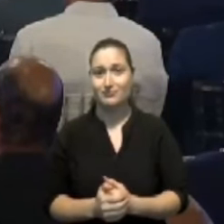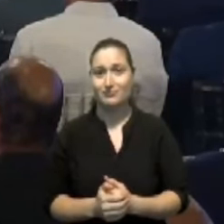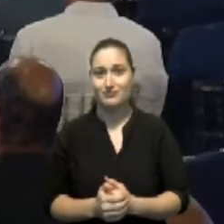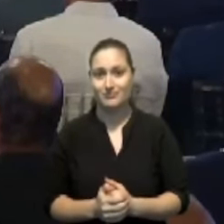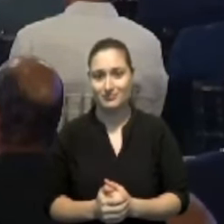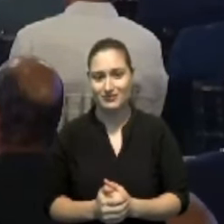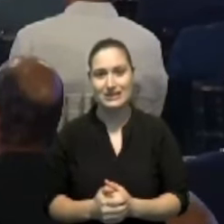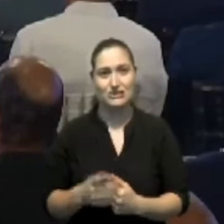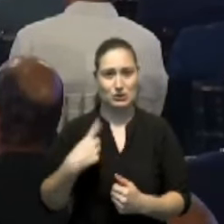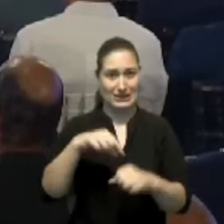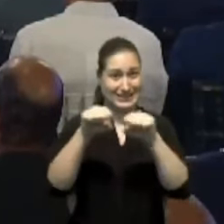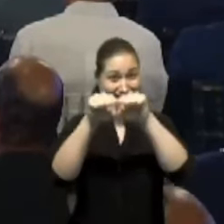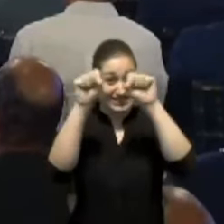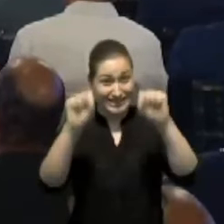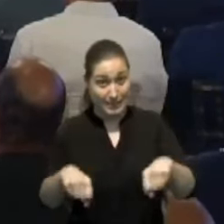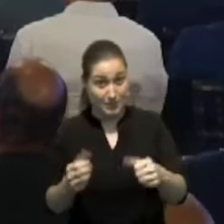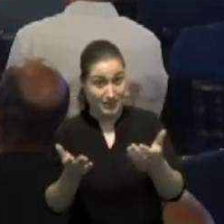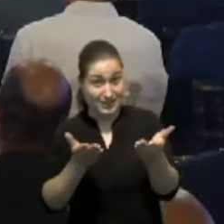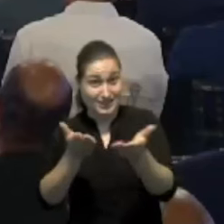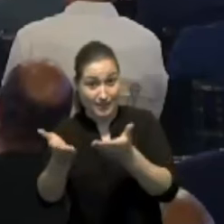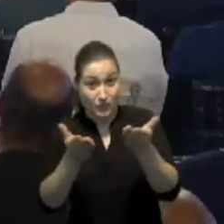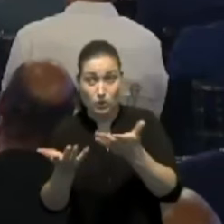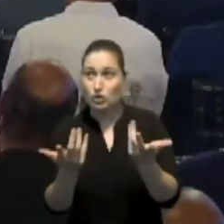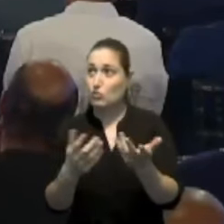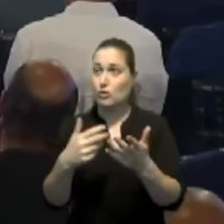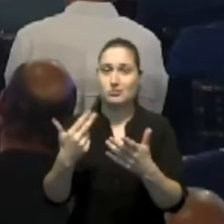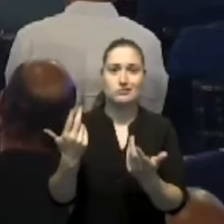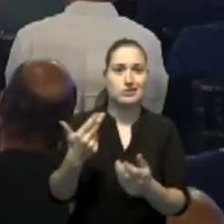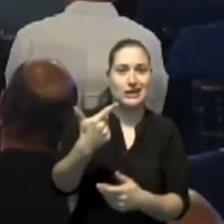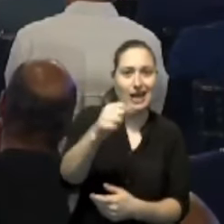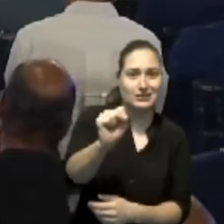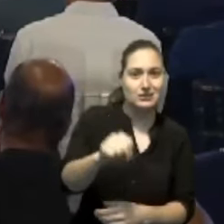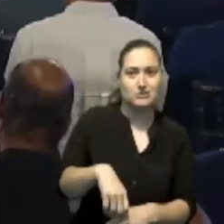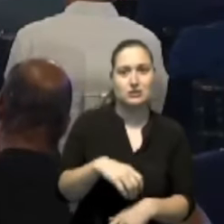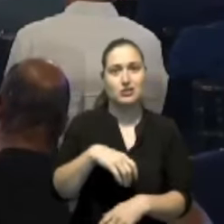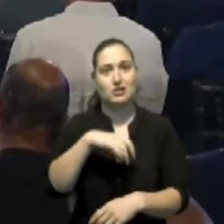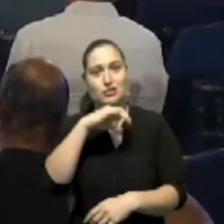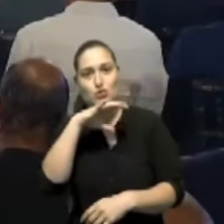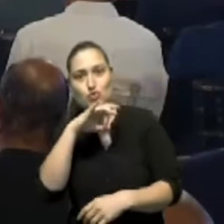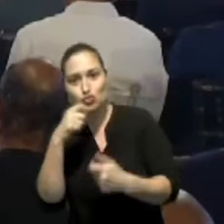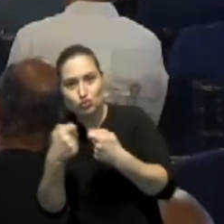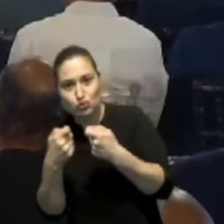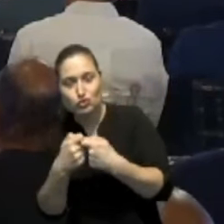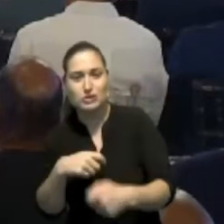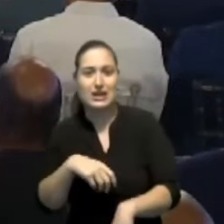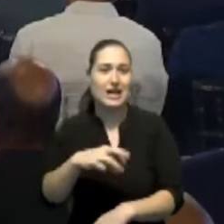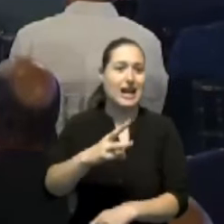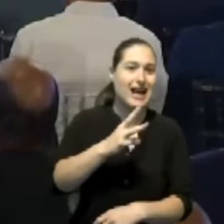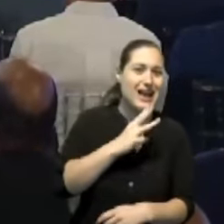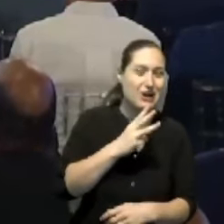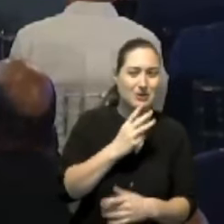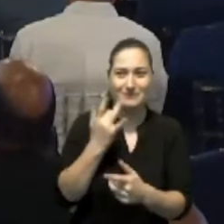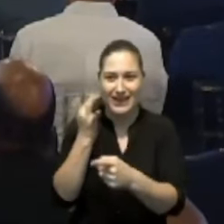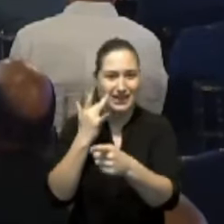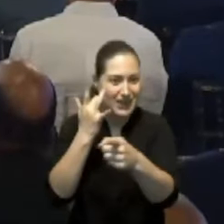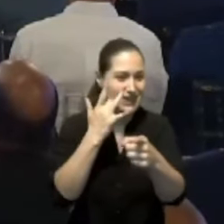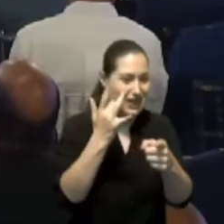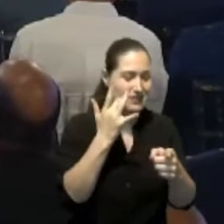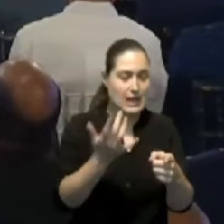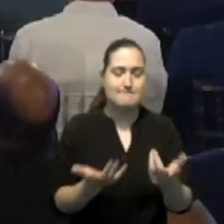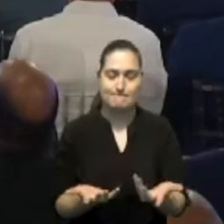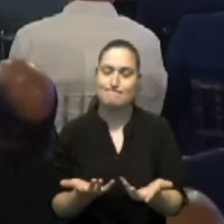adecuada de servicios urbanos como gas, electricidad, agua, es reconocida como una de las